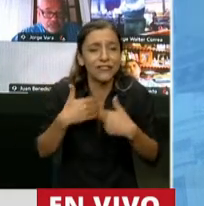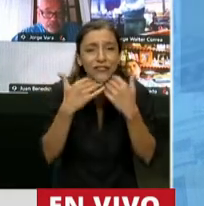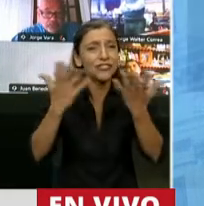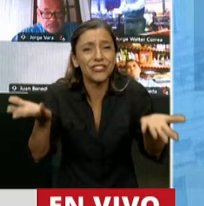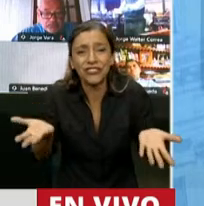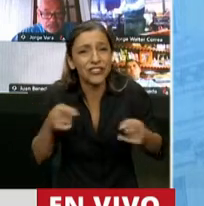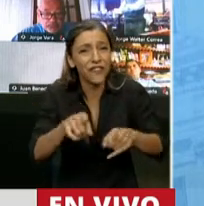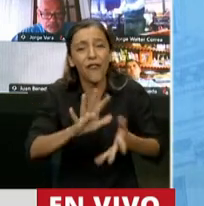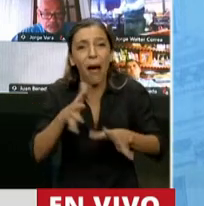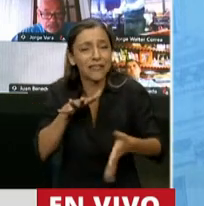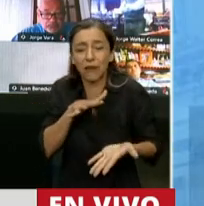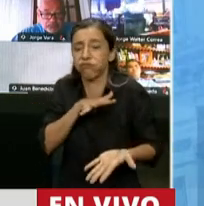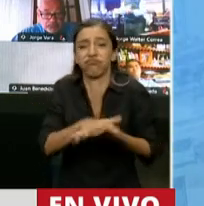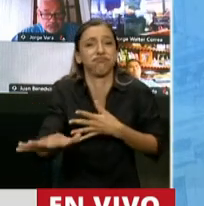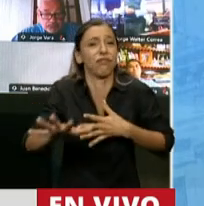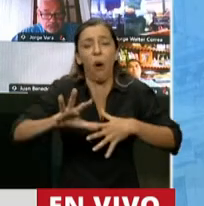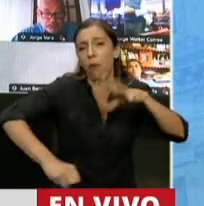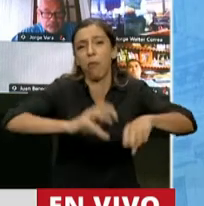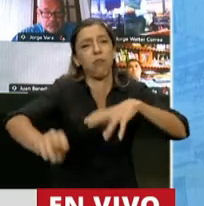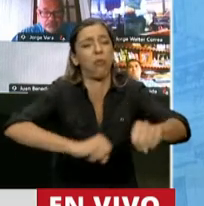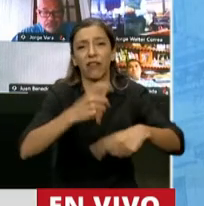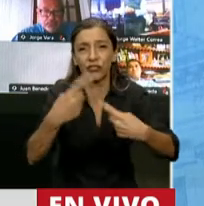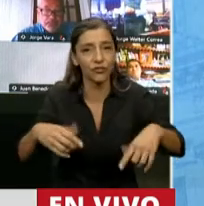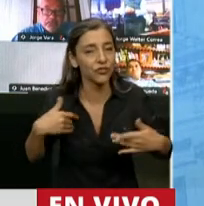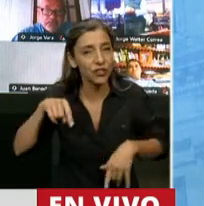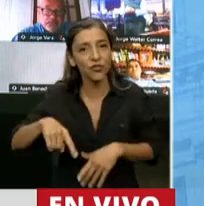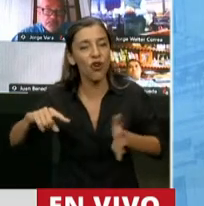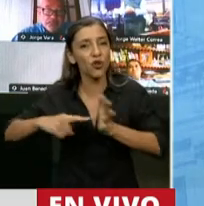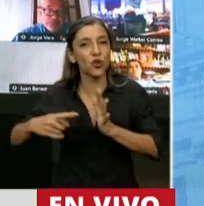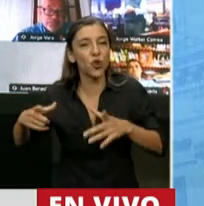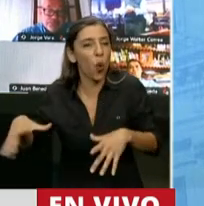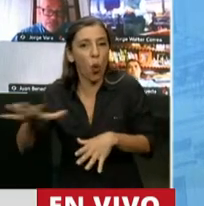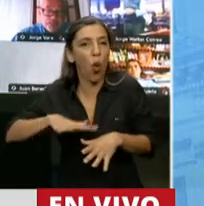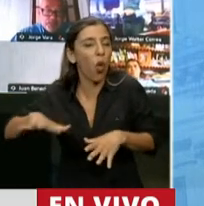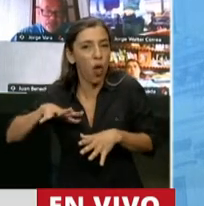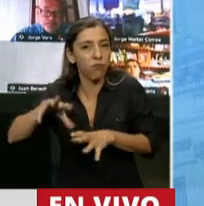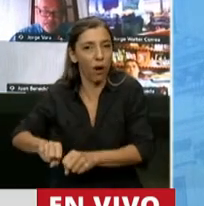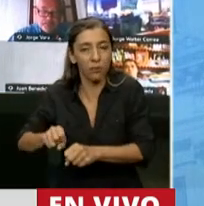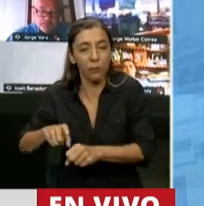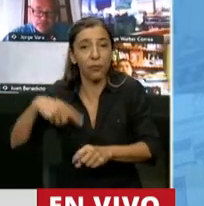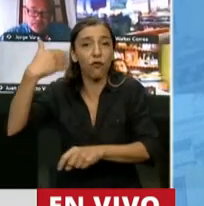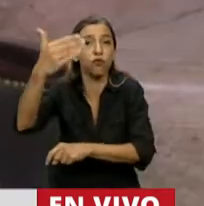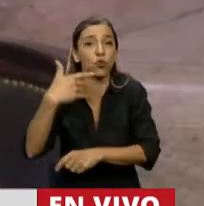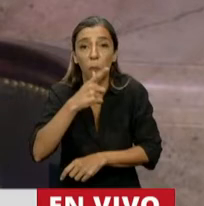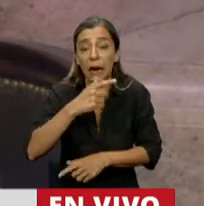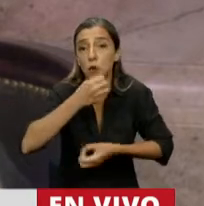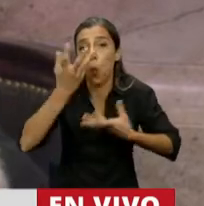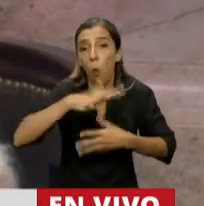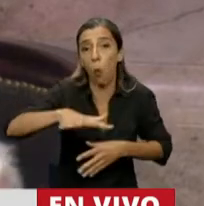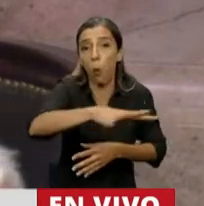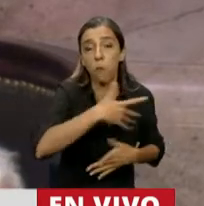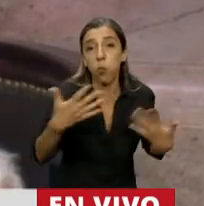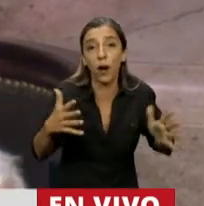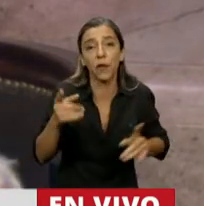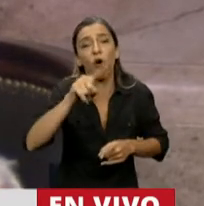Hoy es la ciudad autónoma de Buenos Aires, pero mañana puede ser cualquier distrito, porque ya es un método, es un método,